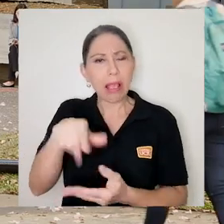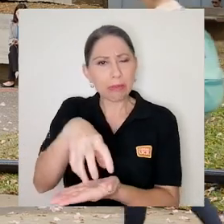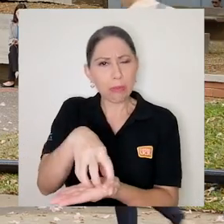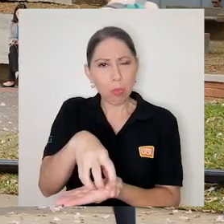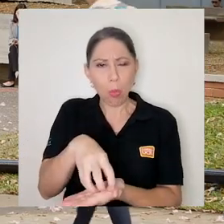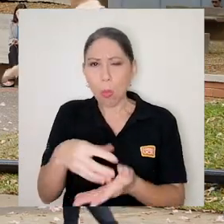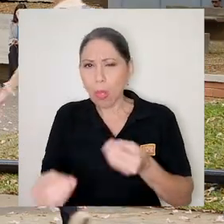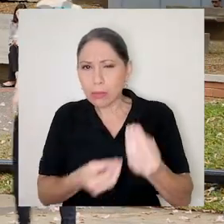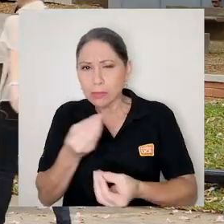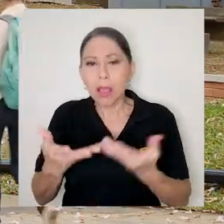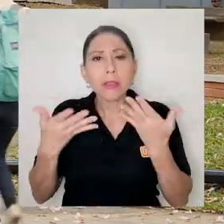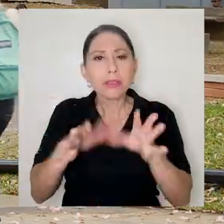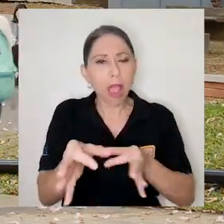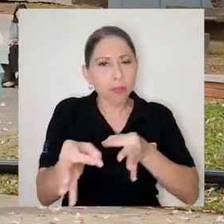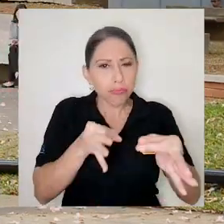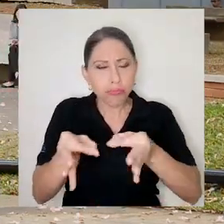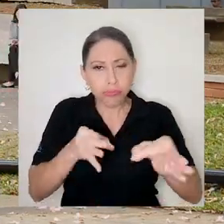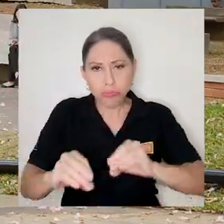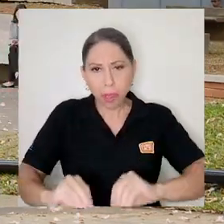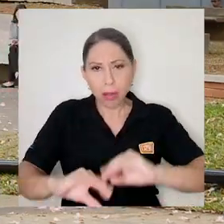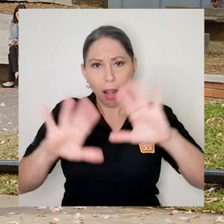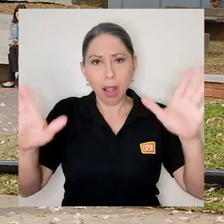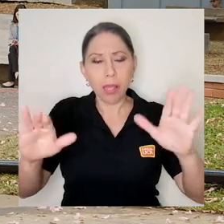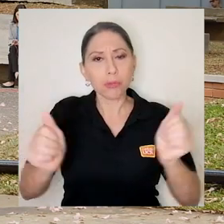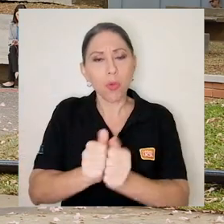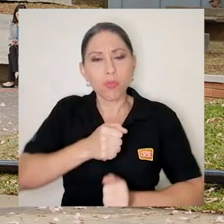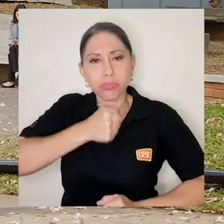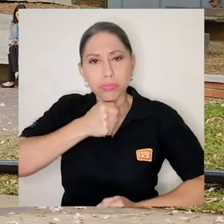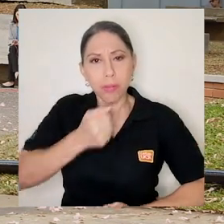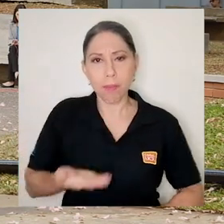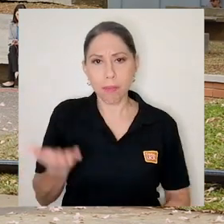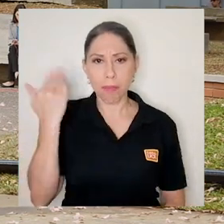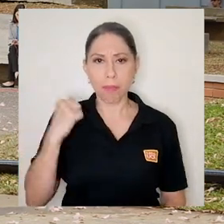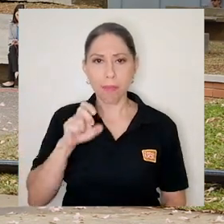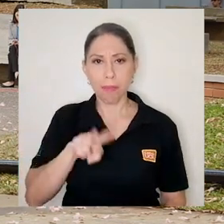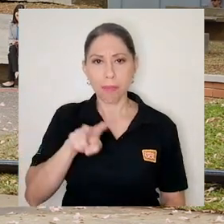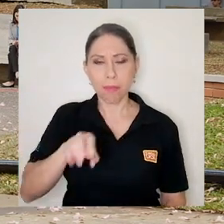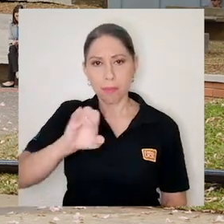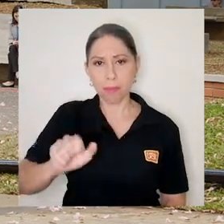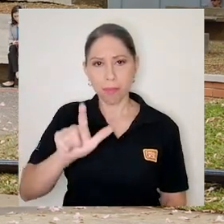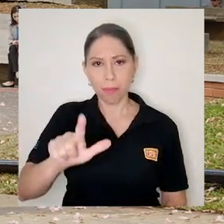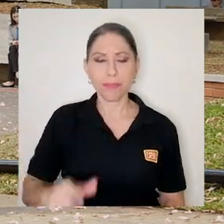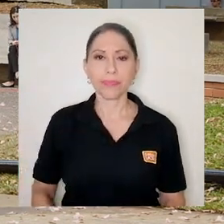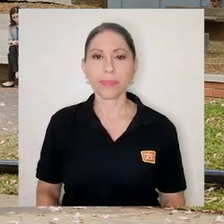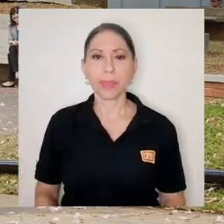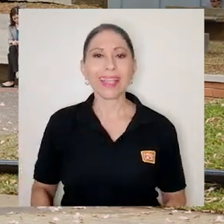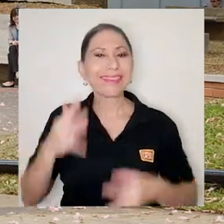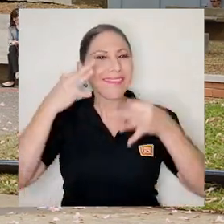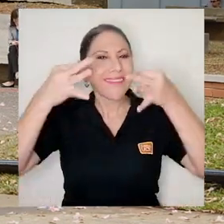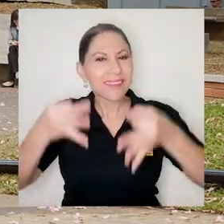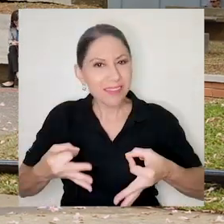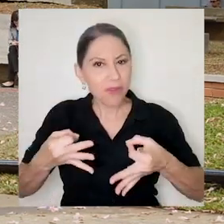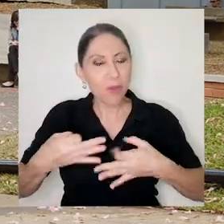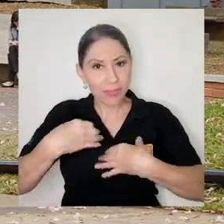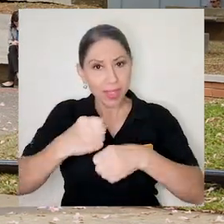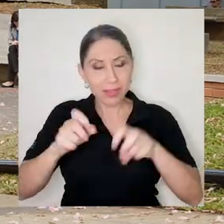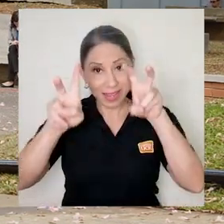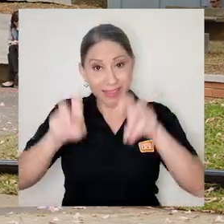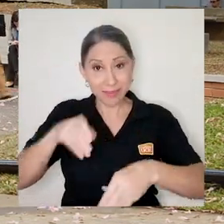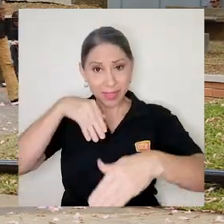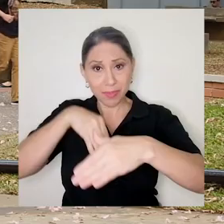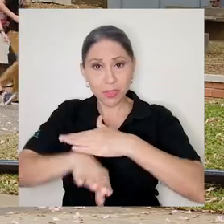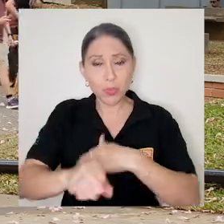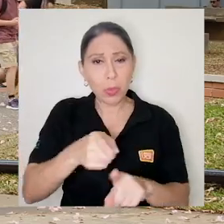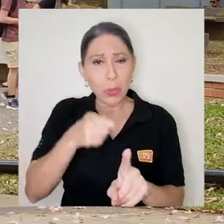interrogantes fueron aclaradas por medio de una conferencia de prensa el pasado 22 de julio. Se definió aplicar la prueba entre el primero